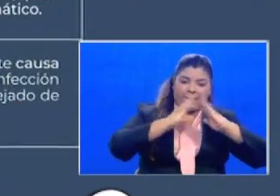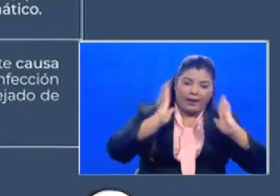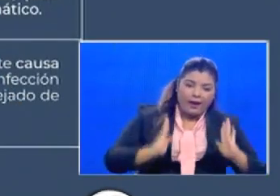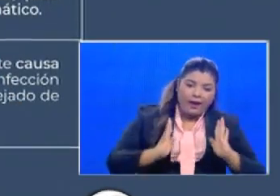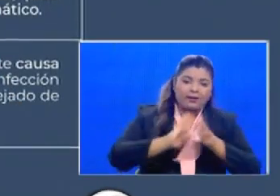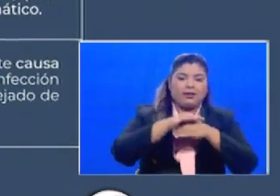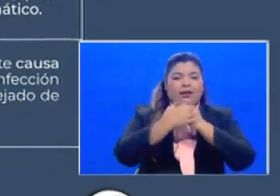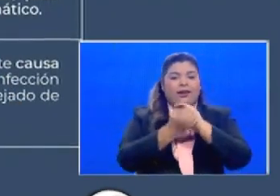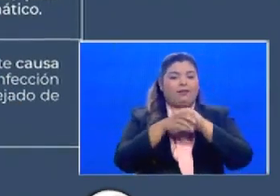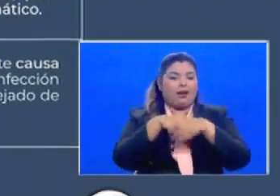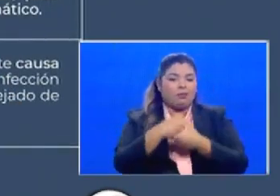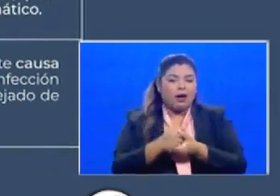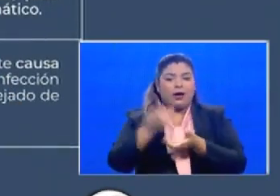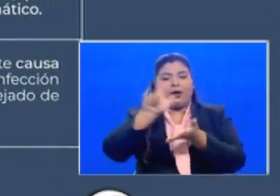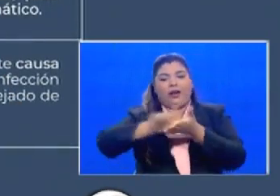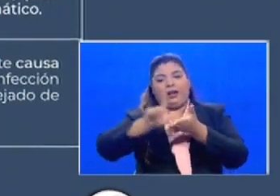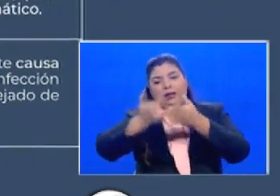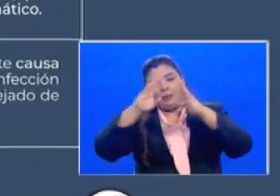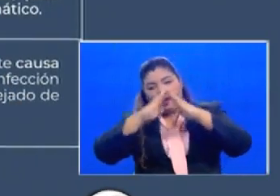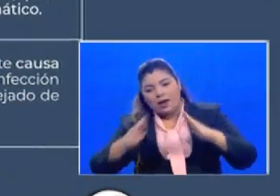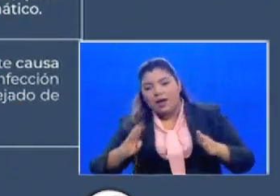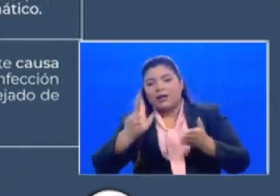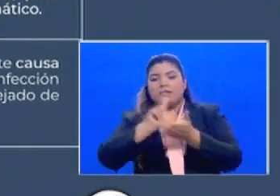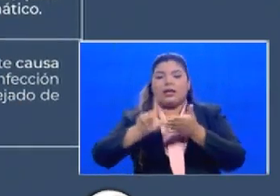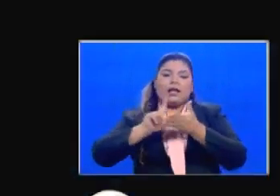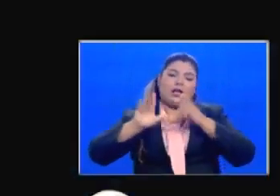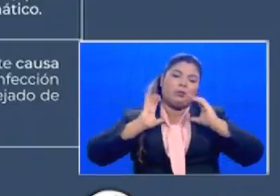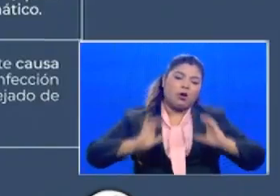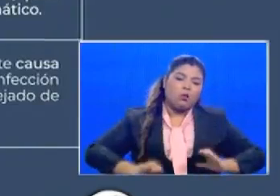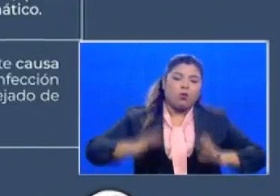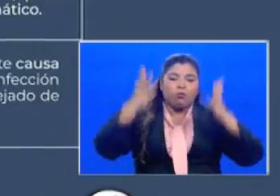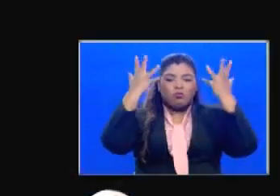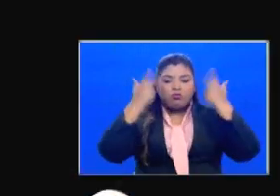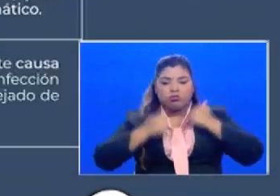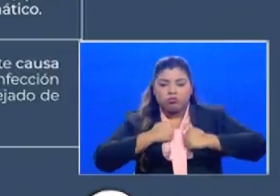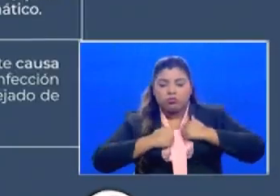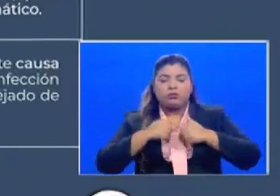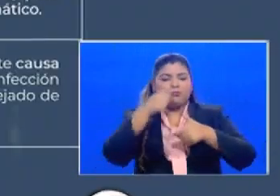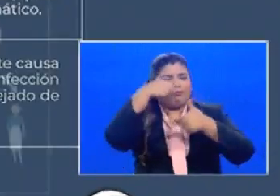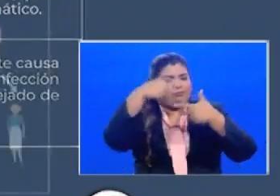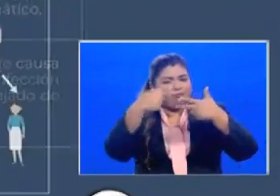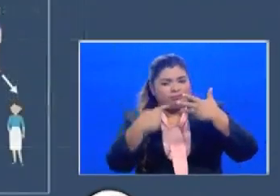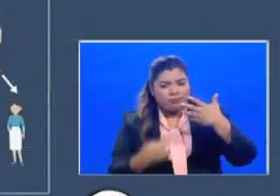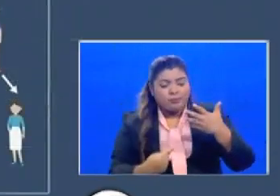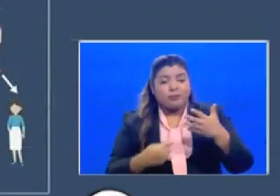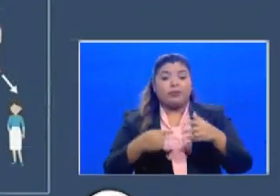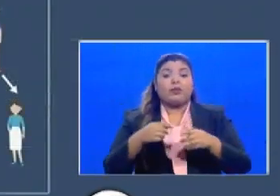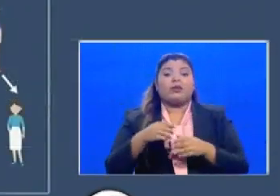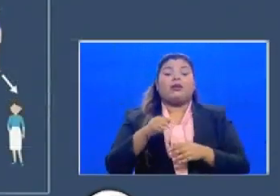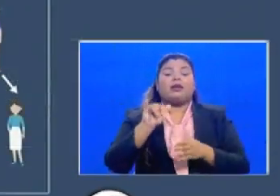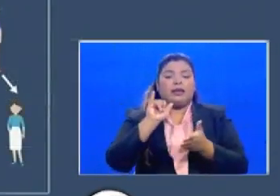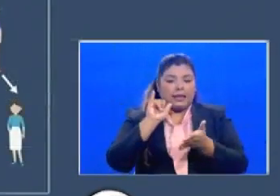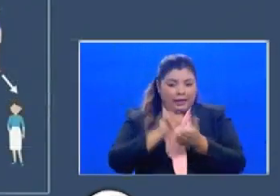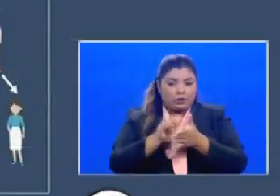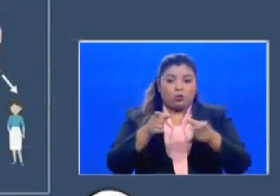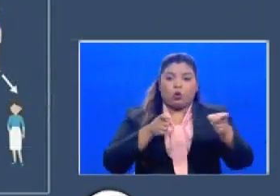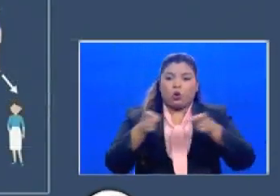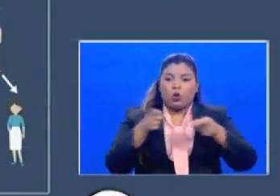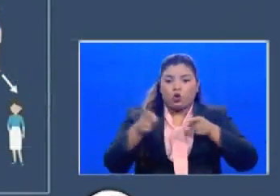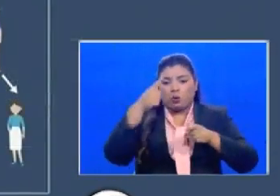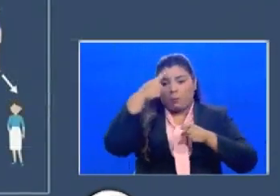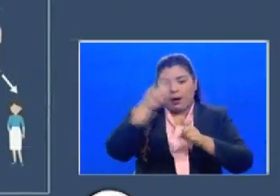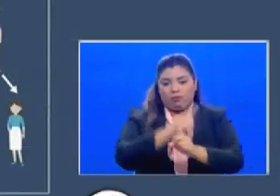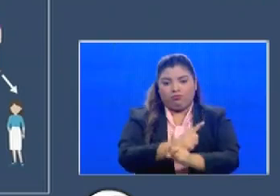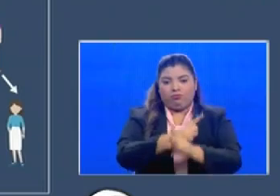llegar al nivel de uno y podemos devolver la lámina donde